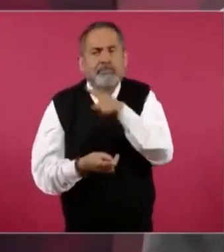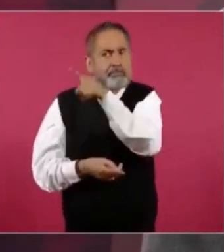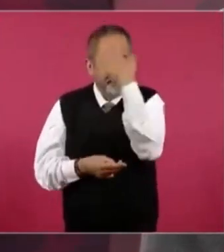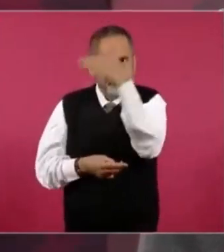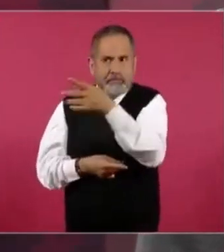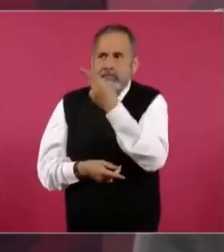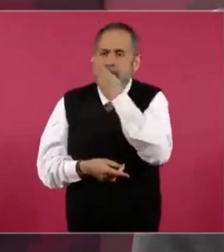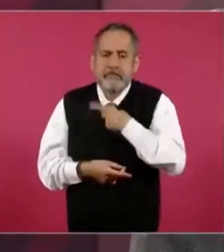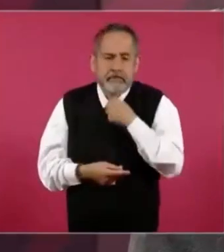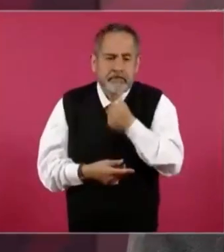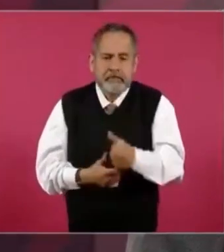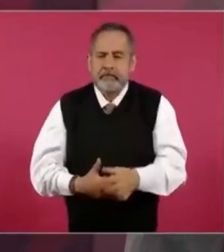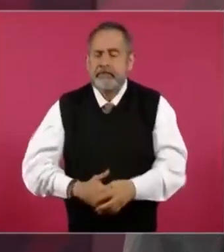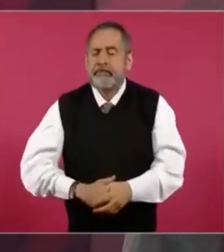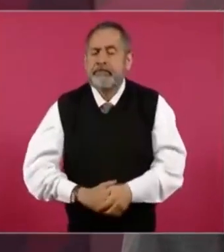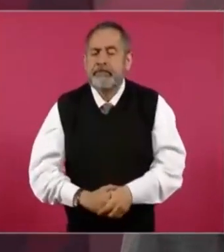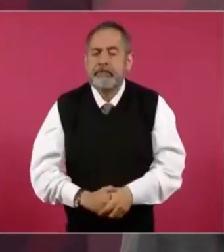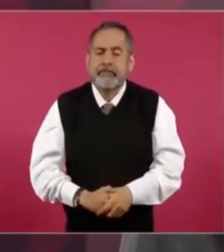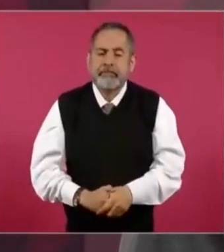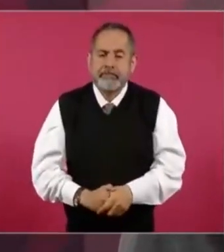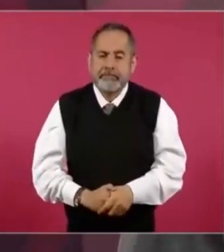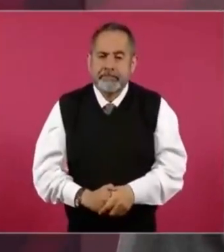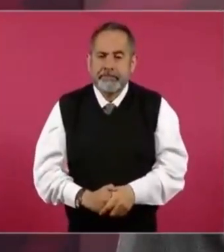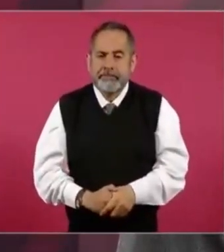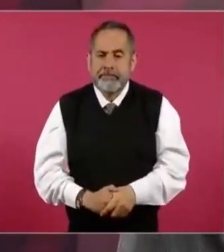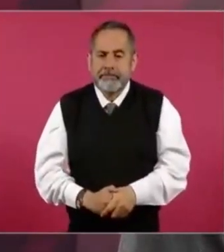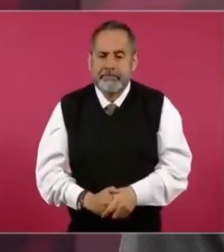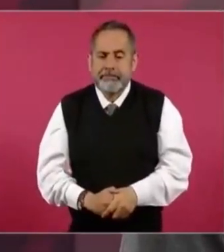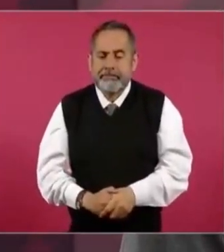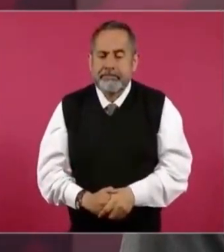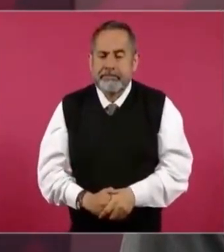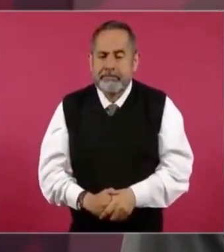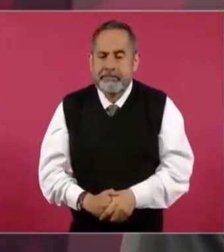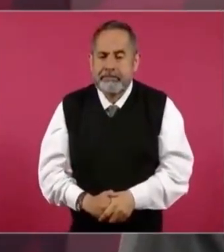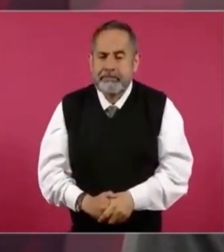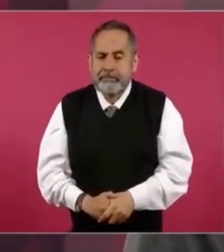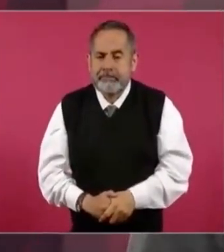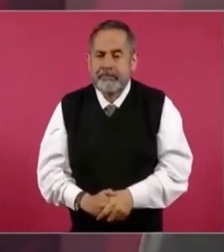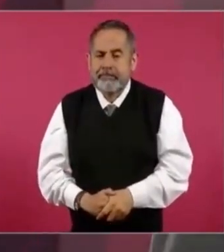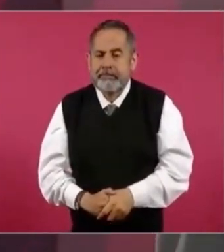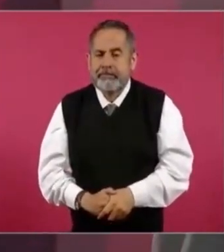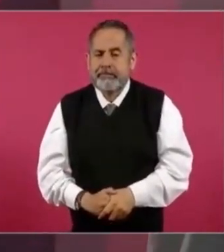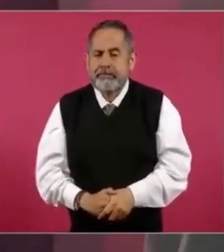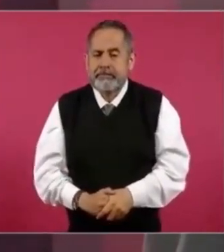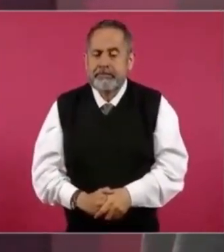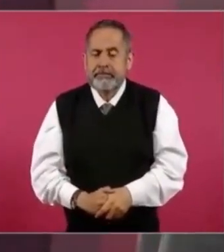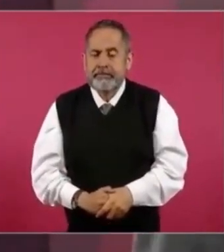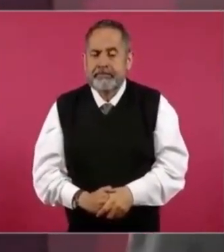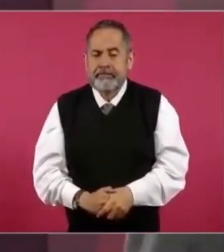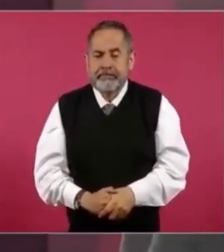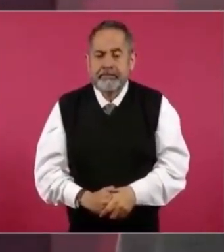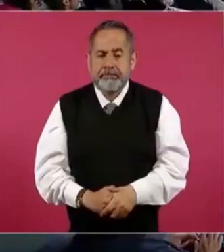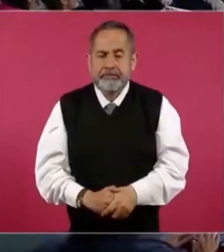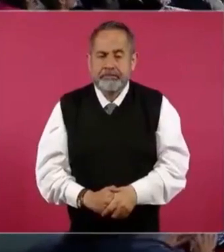queremos saber